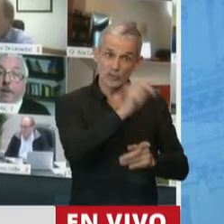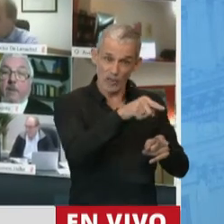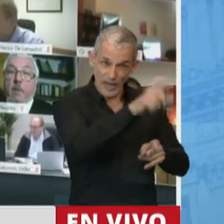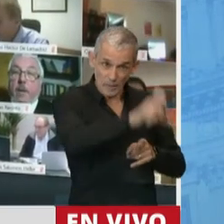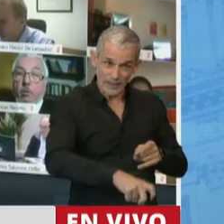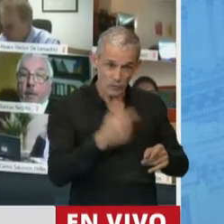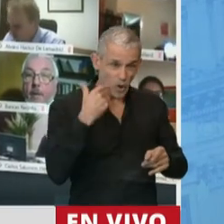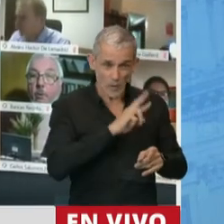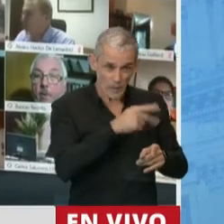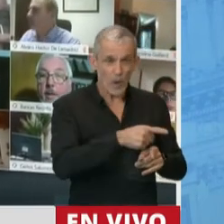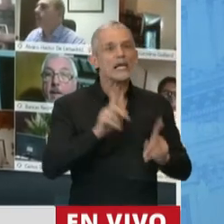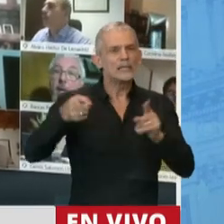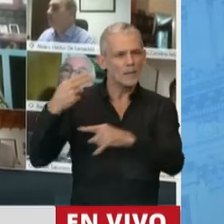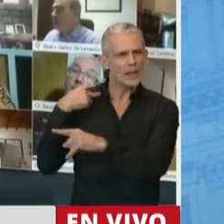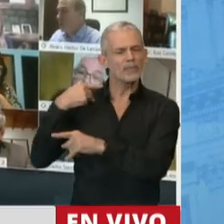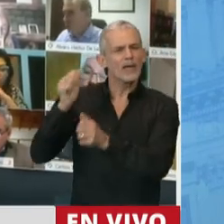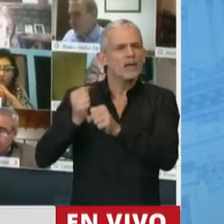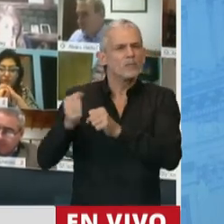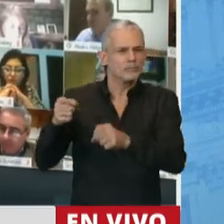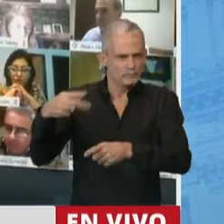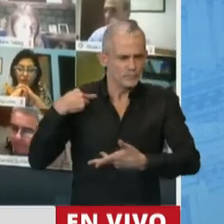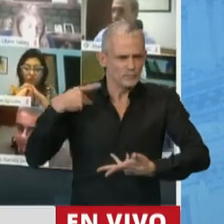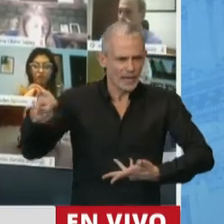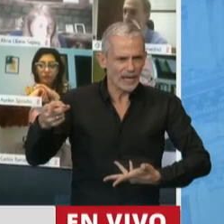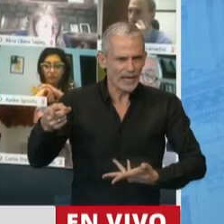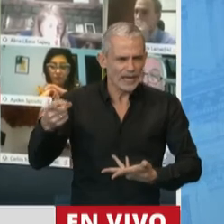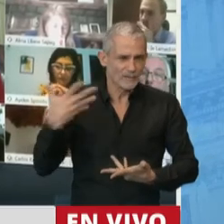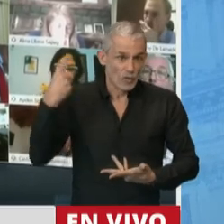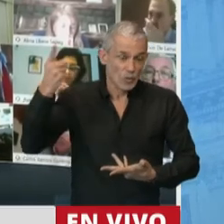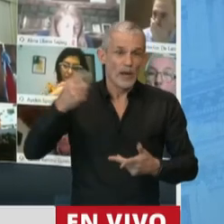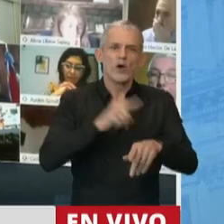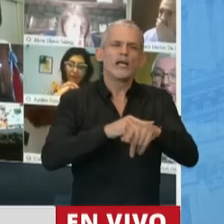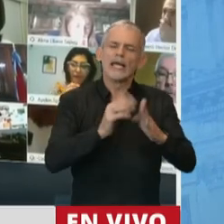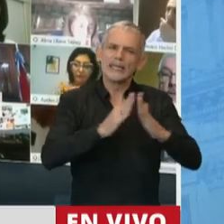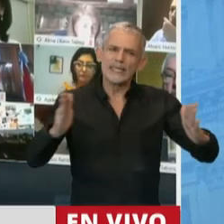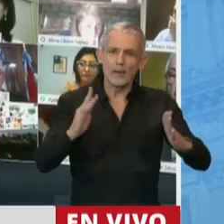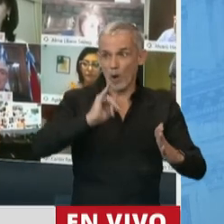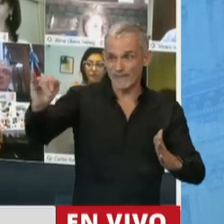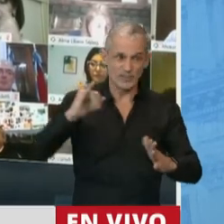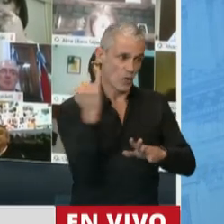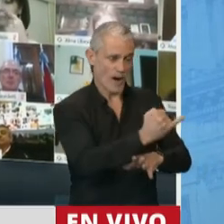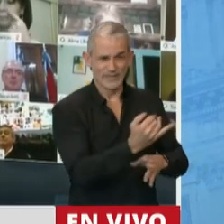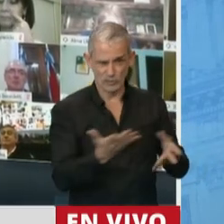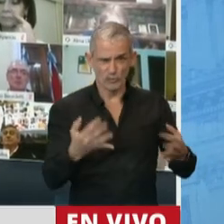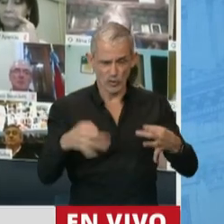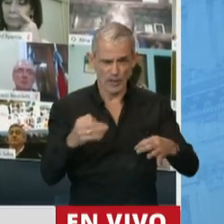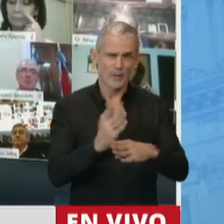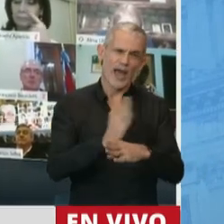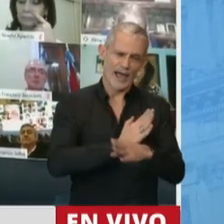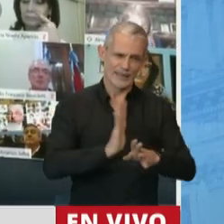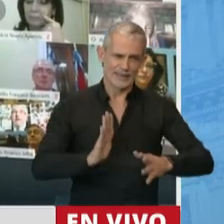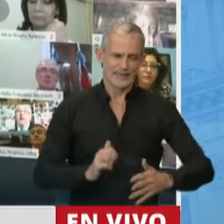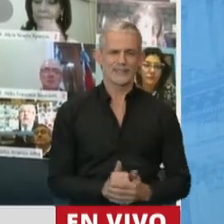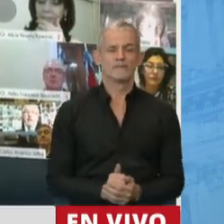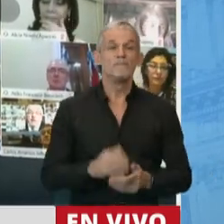trabajador como del empresario con un plazo determinado y con una notificación piacente. Señor